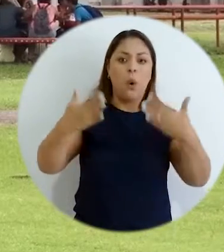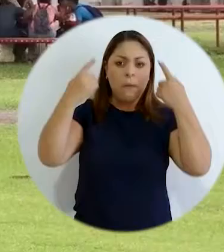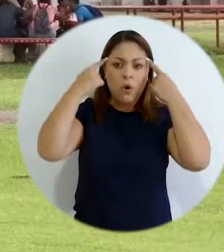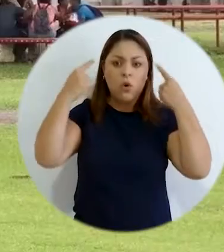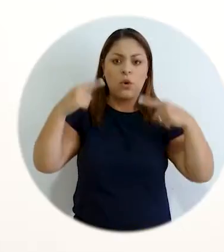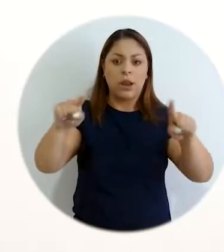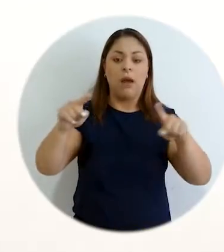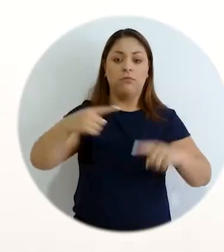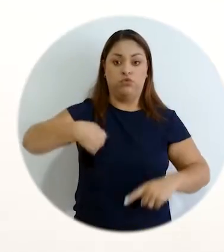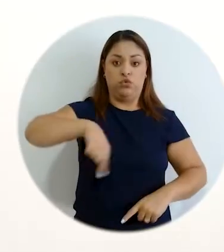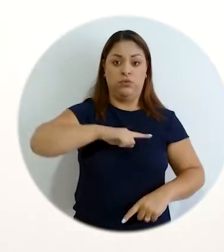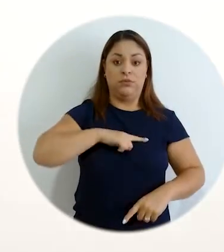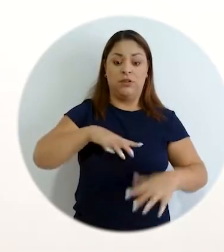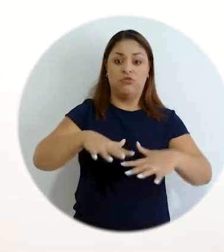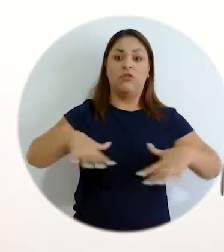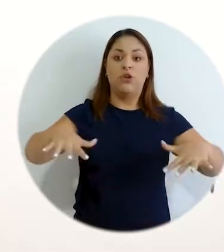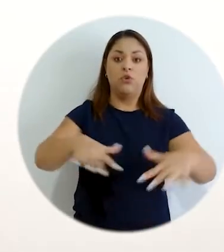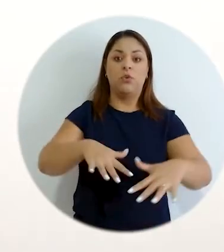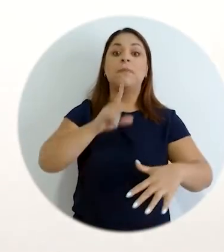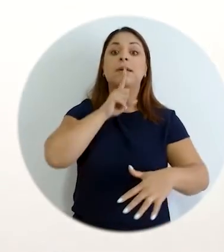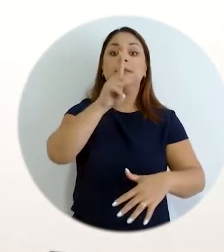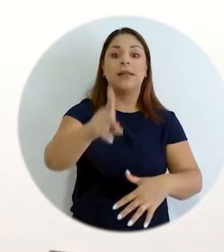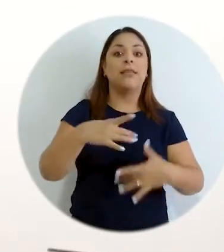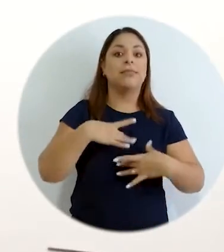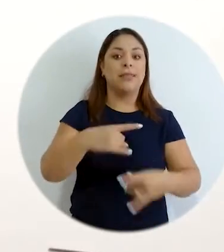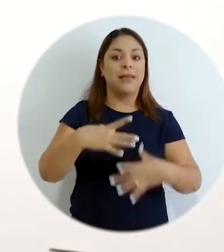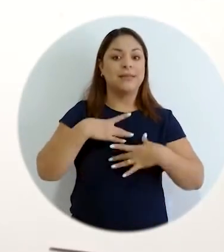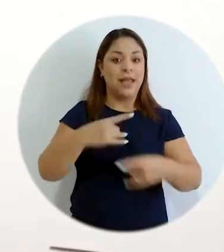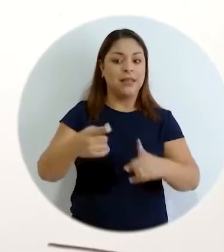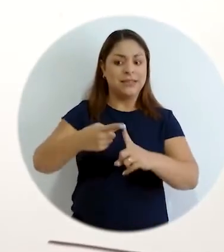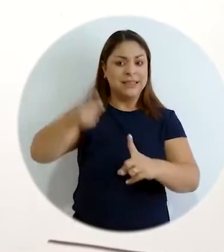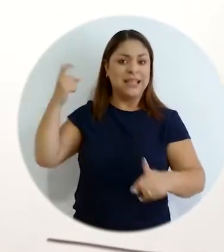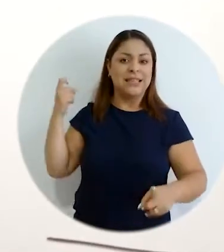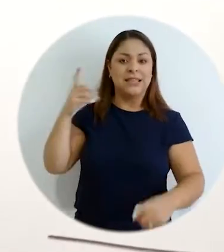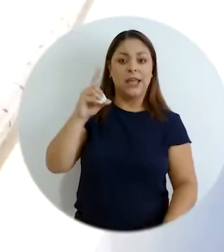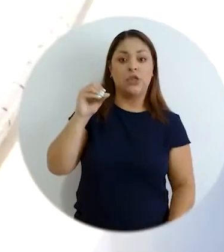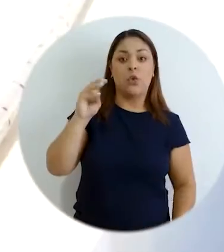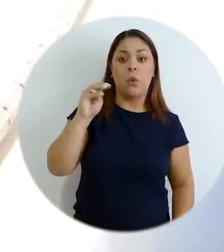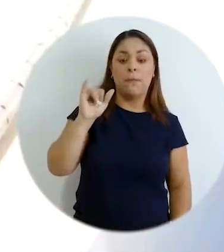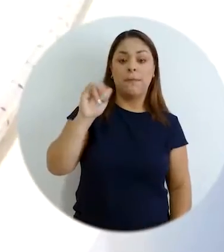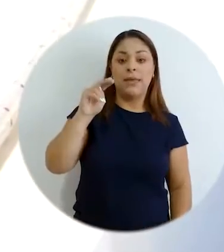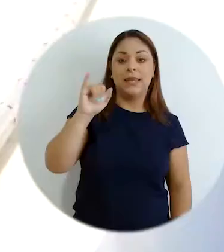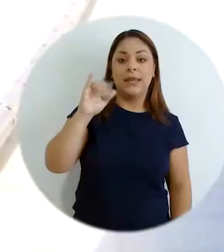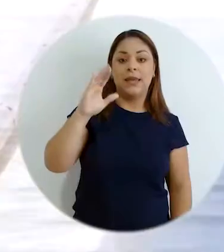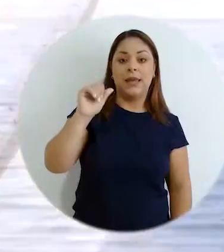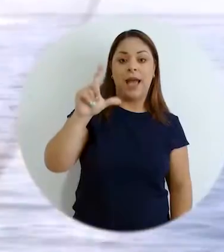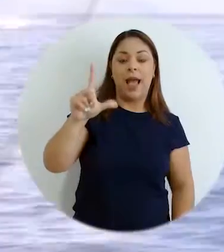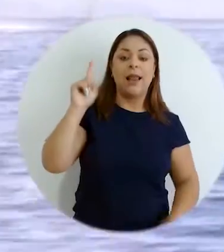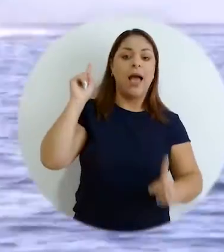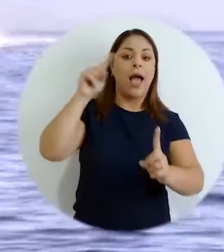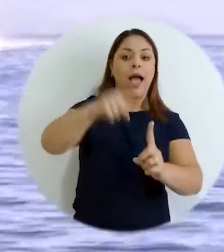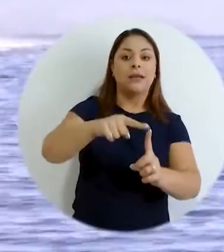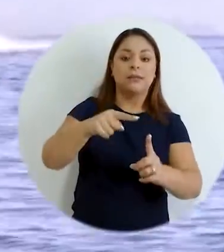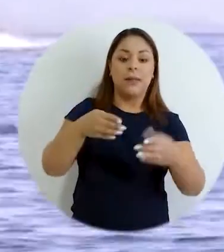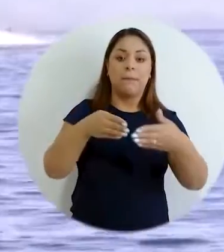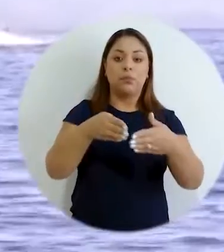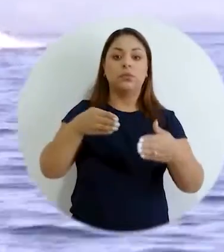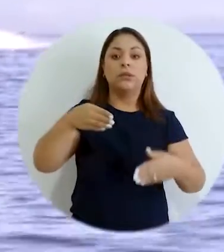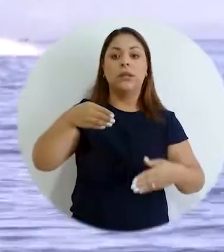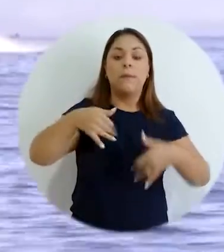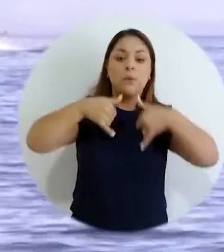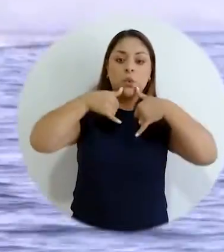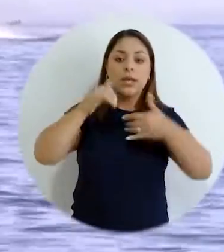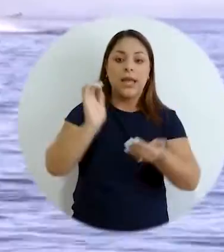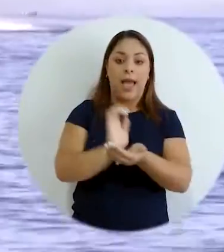porque nuestra región tiene algo que es particularmente interesante desde Dominical que entra ¿verdad? hasta allá Punta Urica